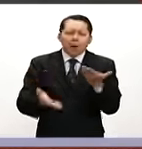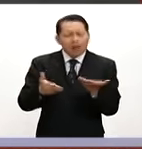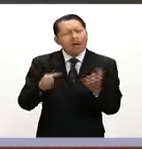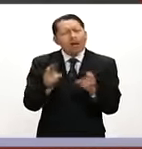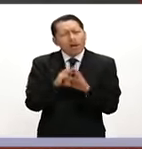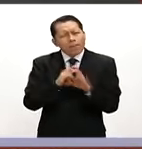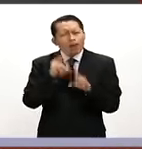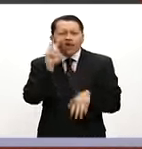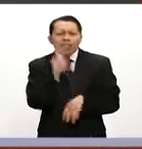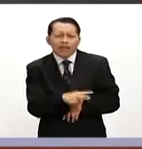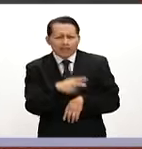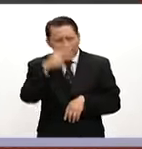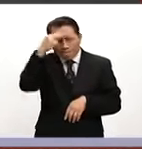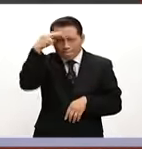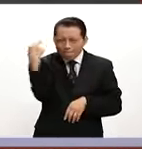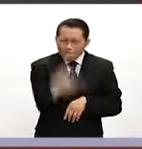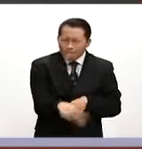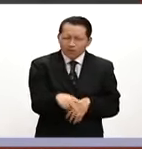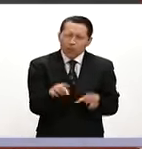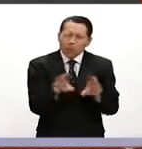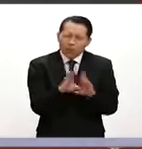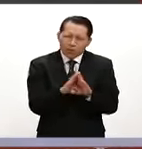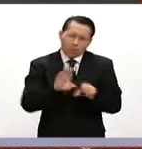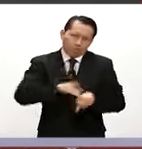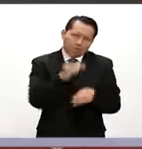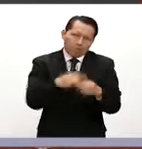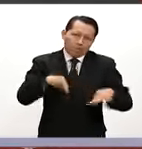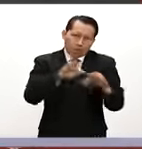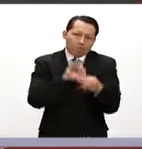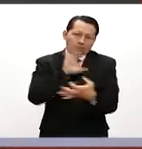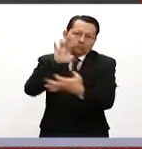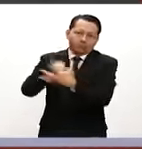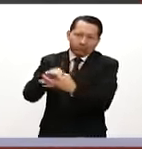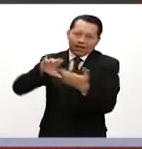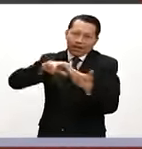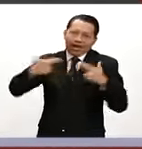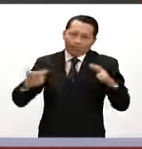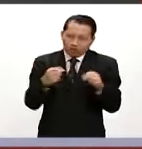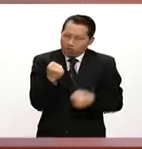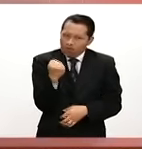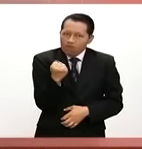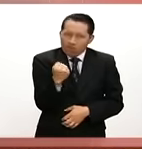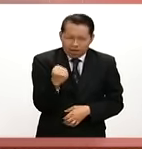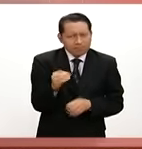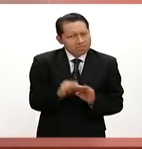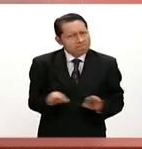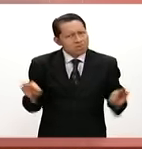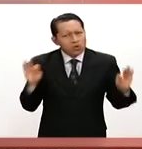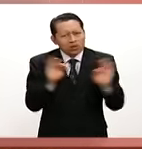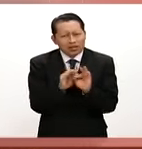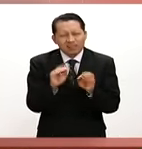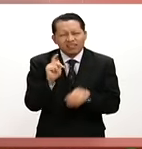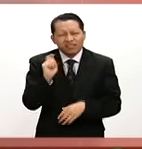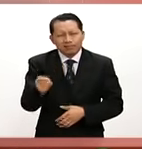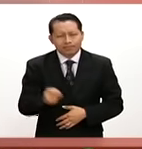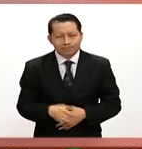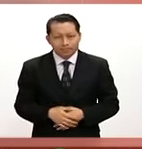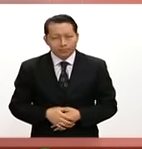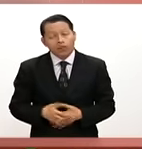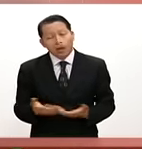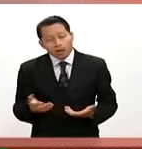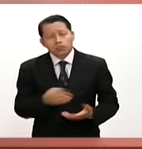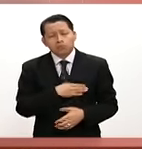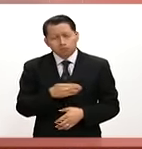importante estrechar estas relaciones con ese gigante asiático? Bueno, mira, México tiene una